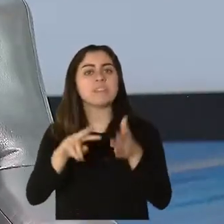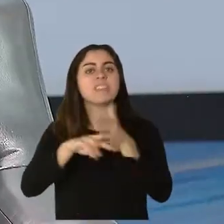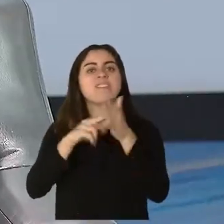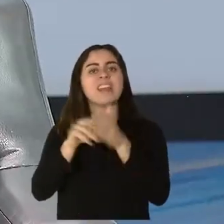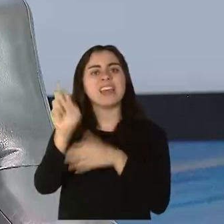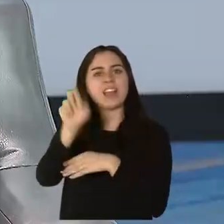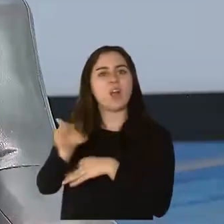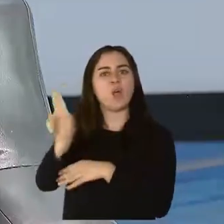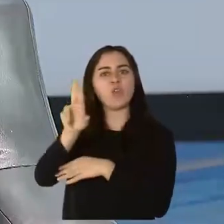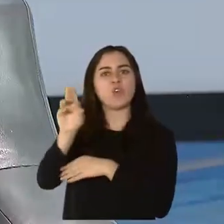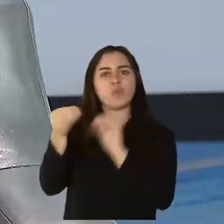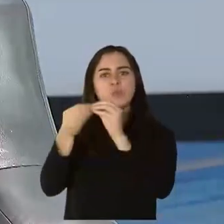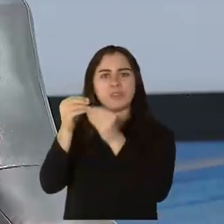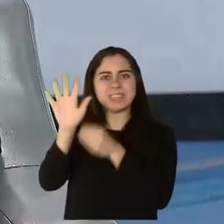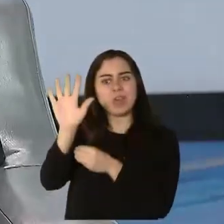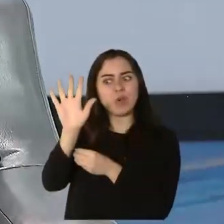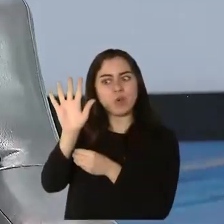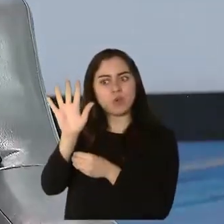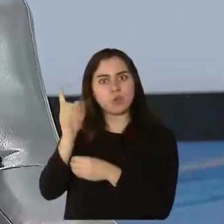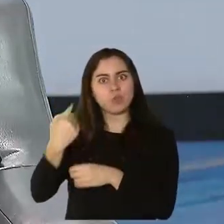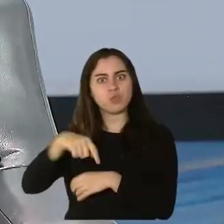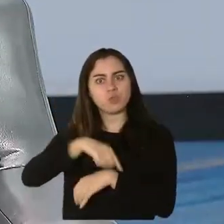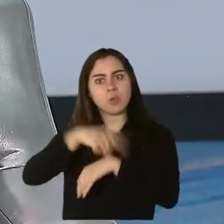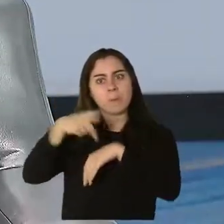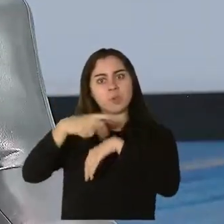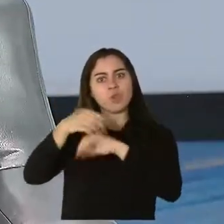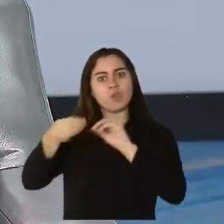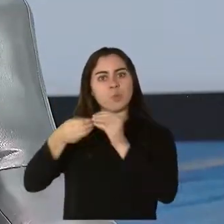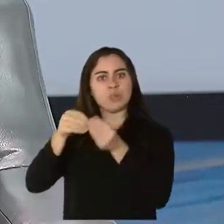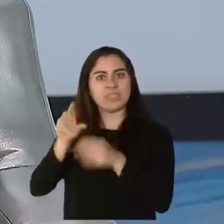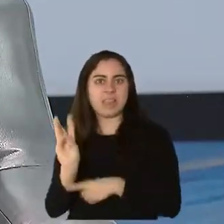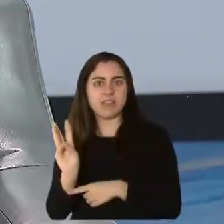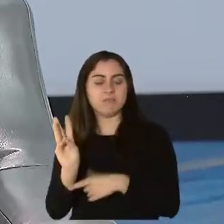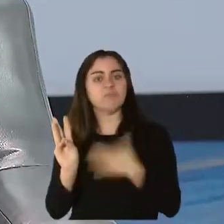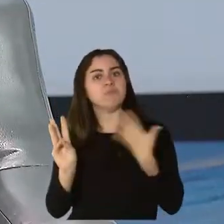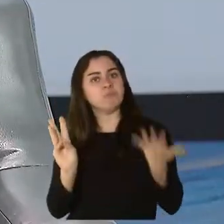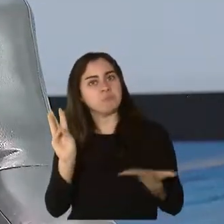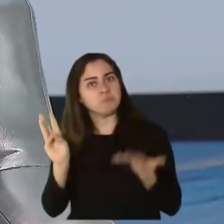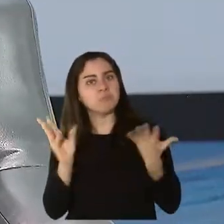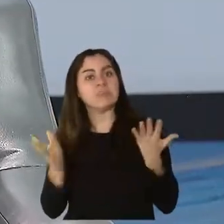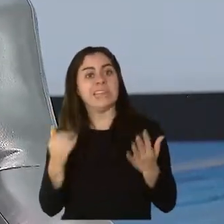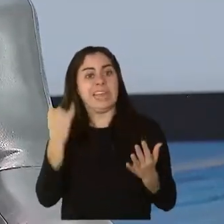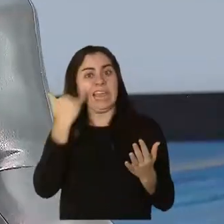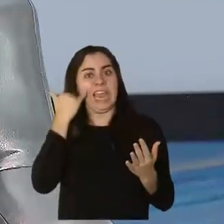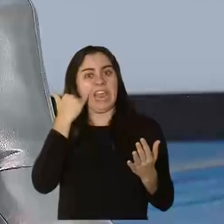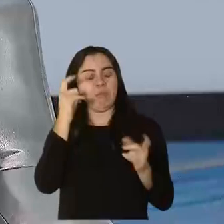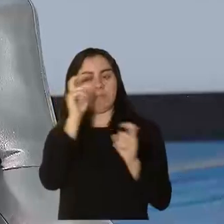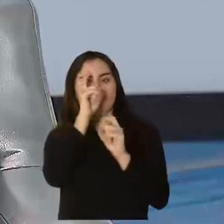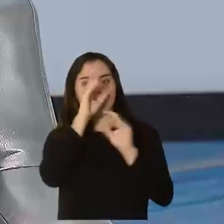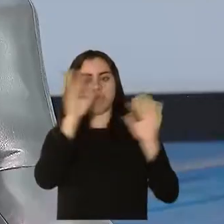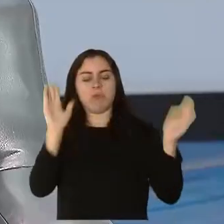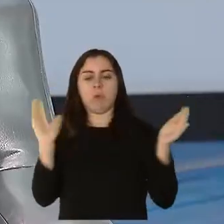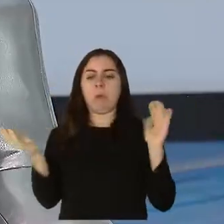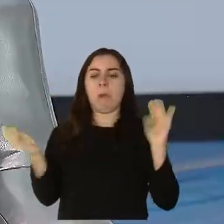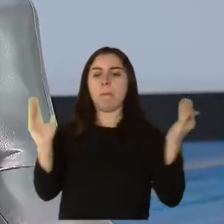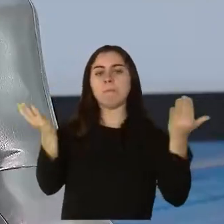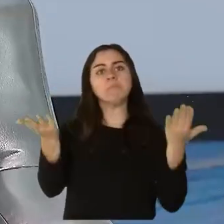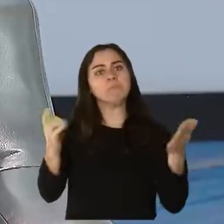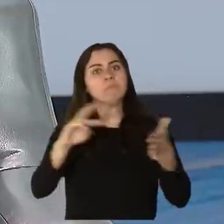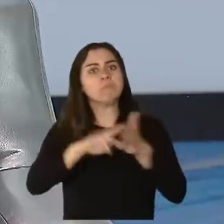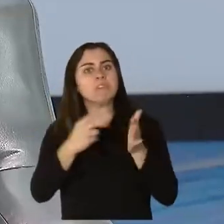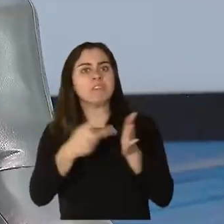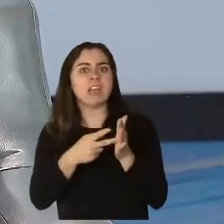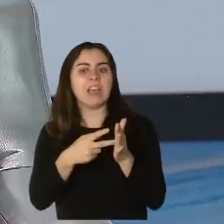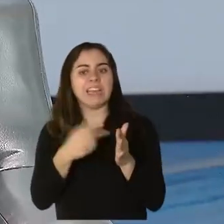Si nos comparamos con nuestros vecinos alrededor, Puerto Rico está en una mejor situación porque nuestros vecinos inmediatos